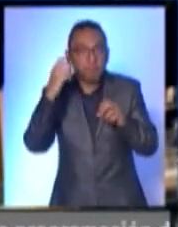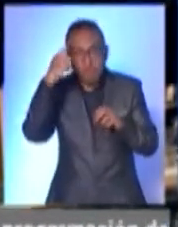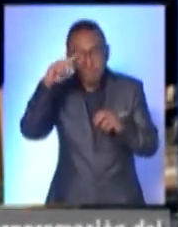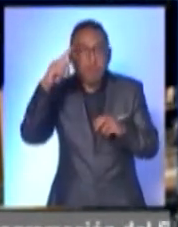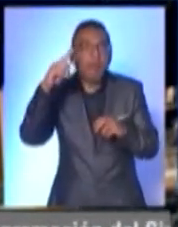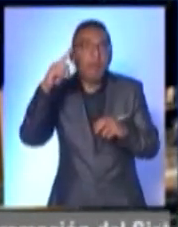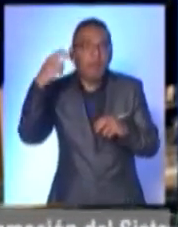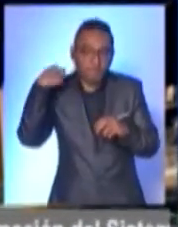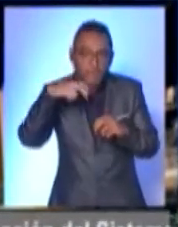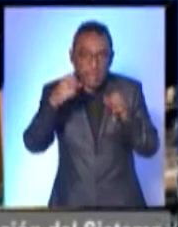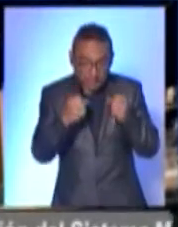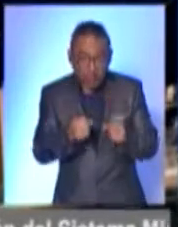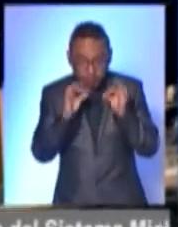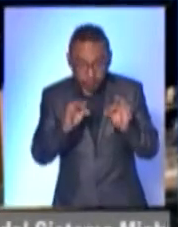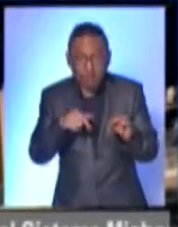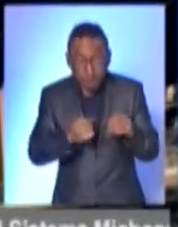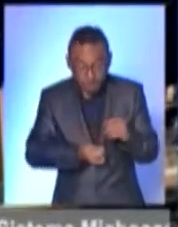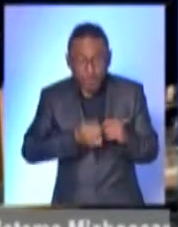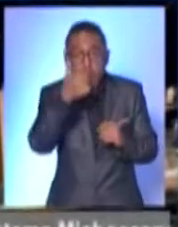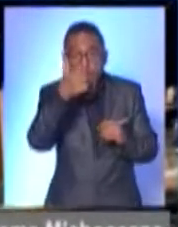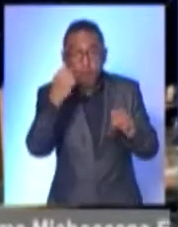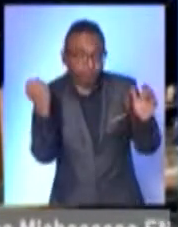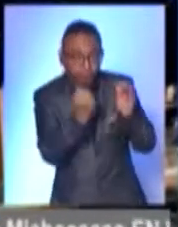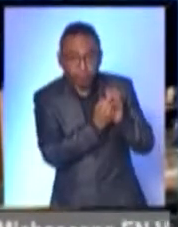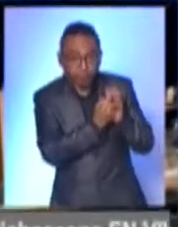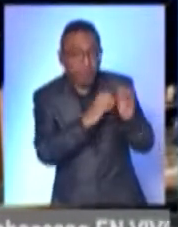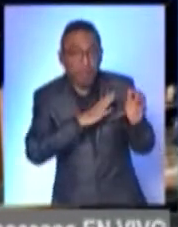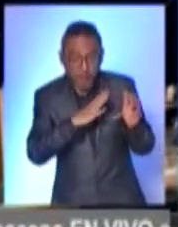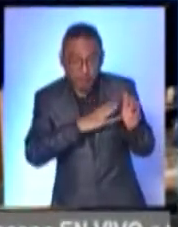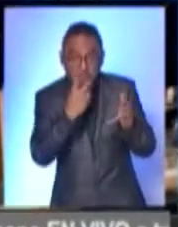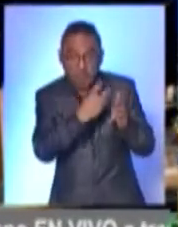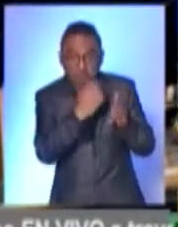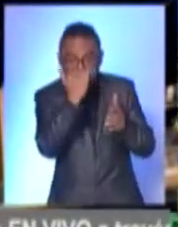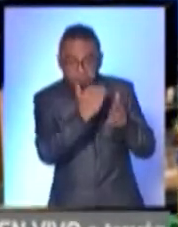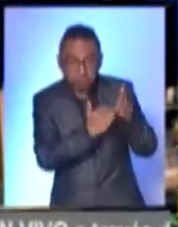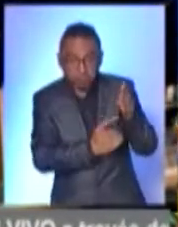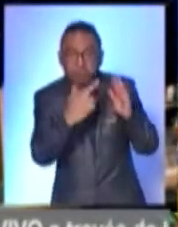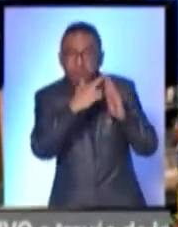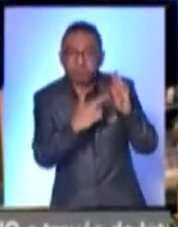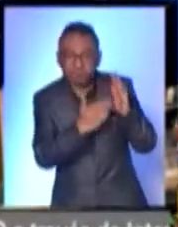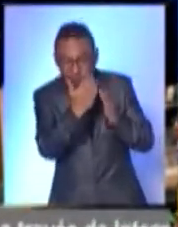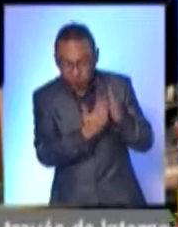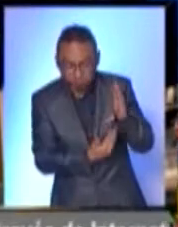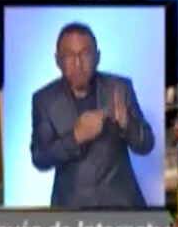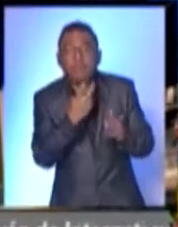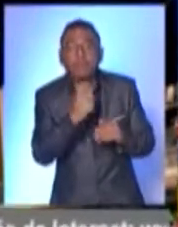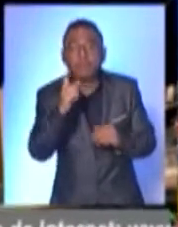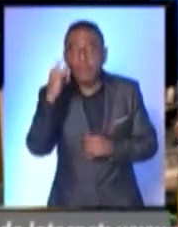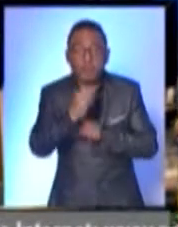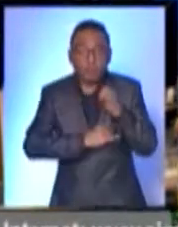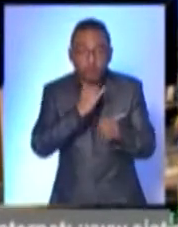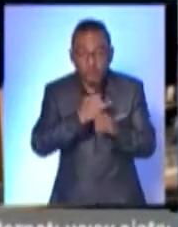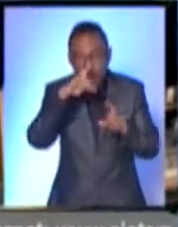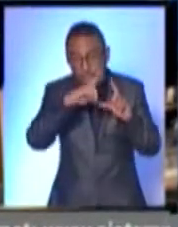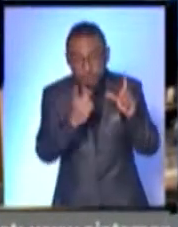la primera terminal en el mundo en tener este sello. Entonces, son protocolos que están basados en las indicaciones internacionales y